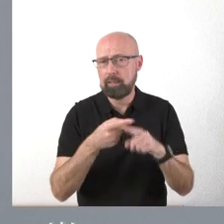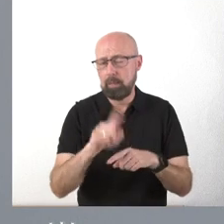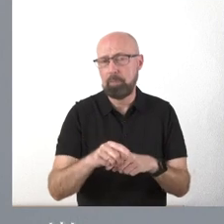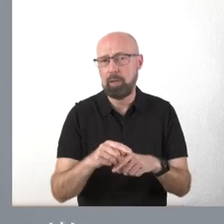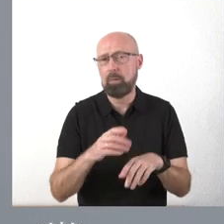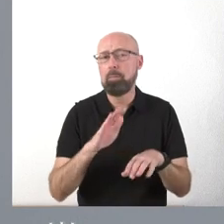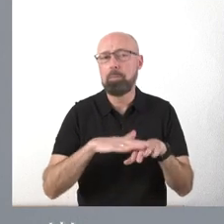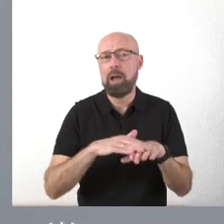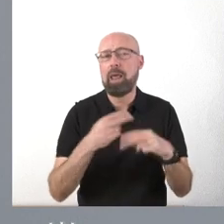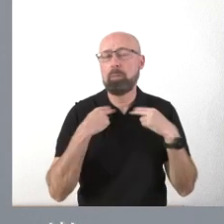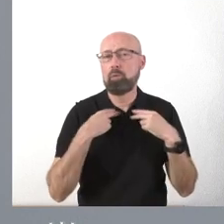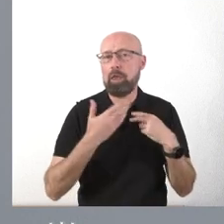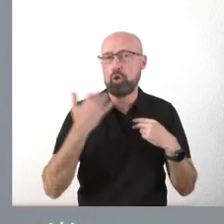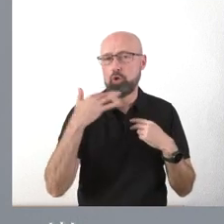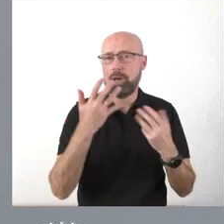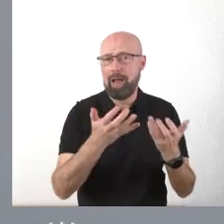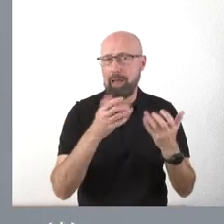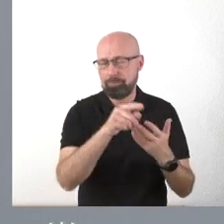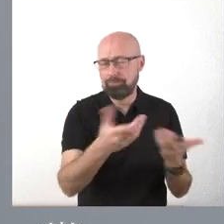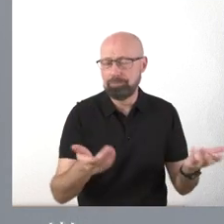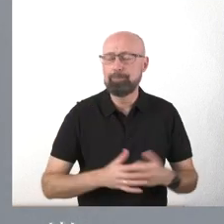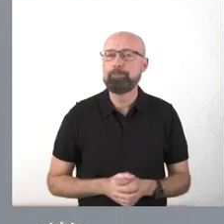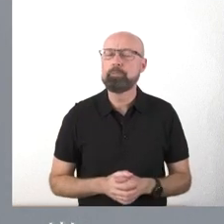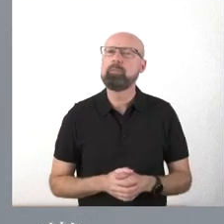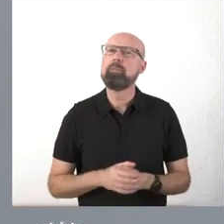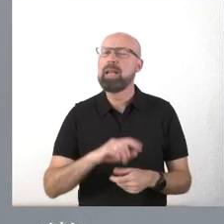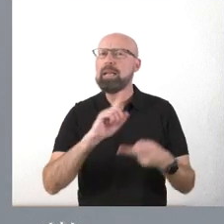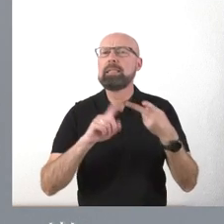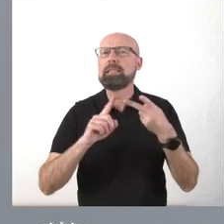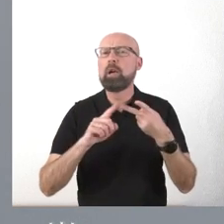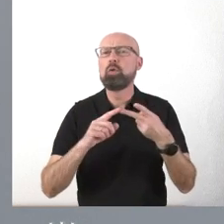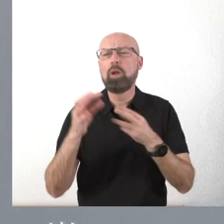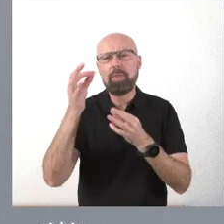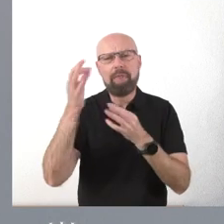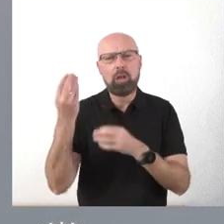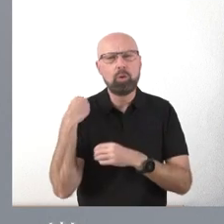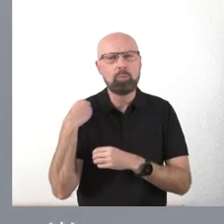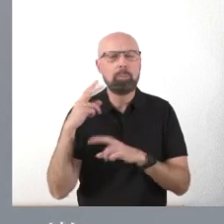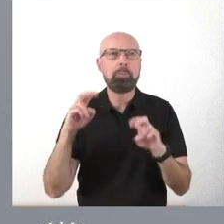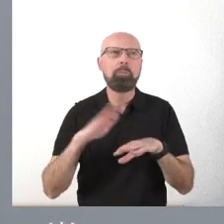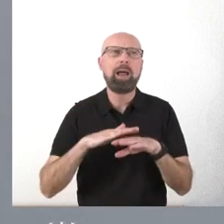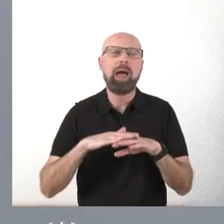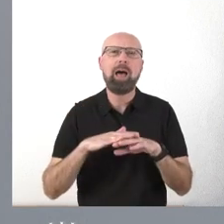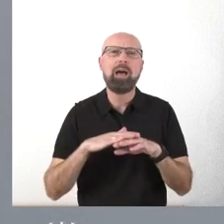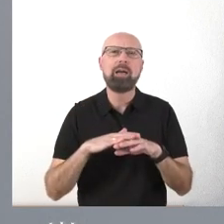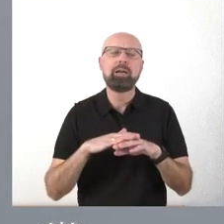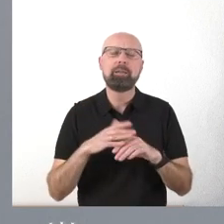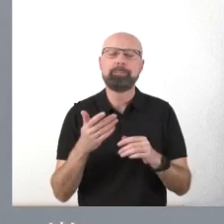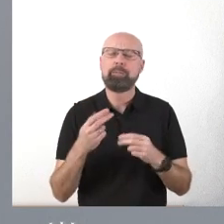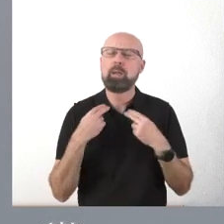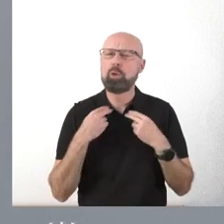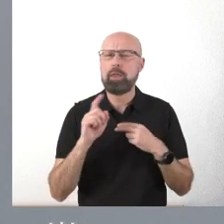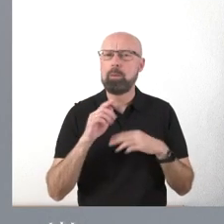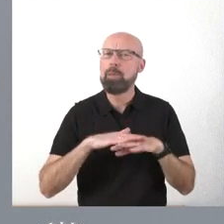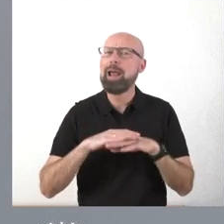Soria que lo agradece a sus arcas. En segundo lugar, el dato que usted pide para la